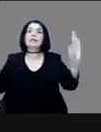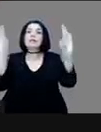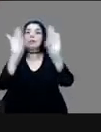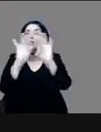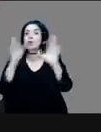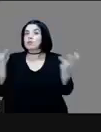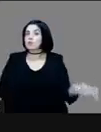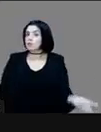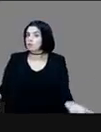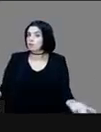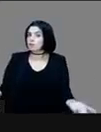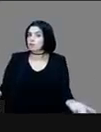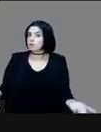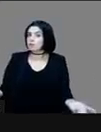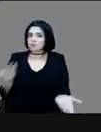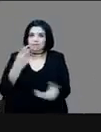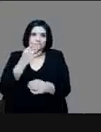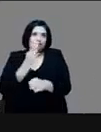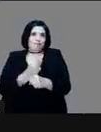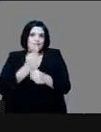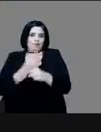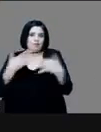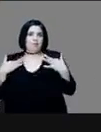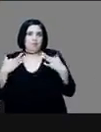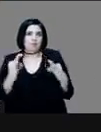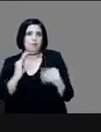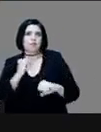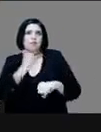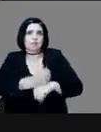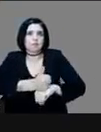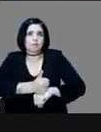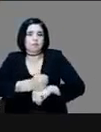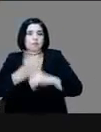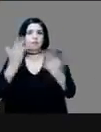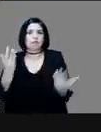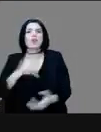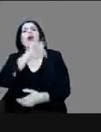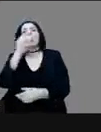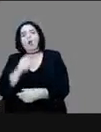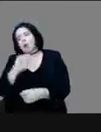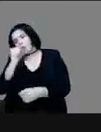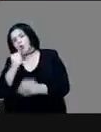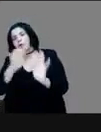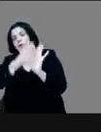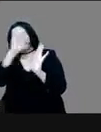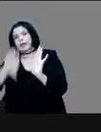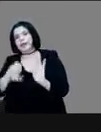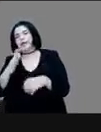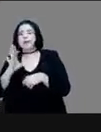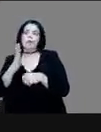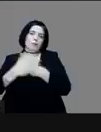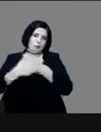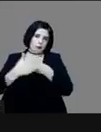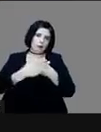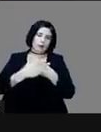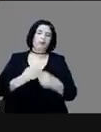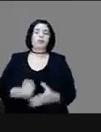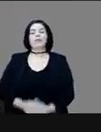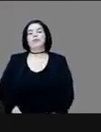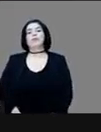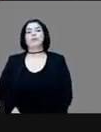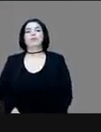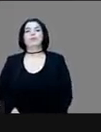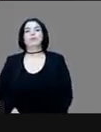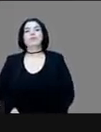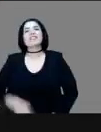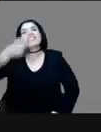momento de la conquista. Ya luego vamos a ver otros casos. Y a lo que voy es a quitar